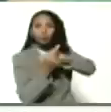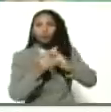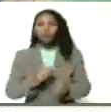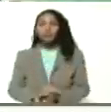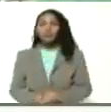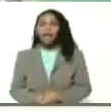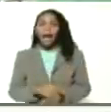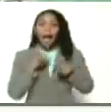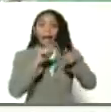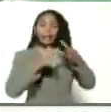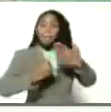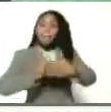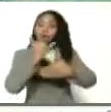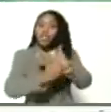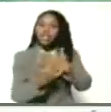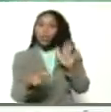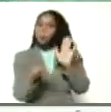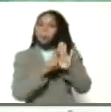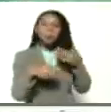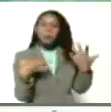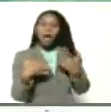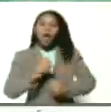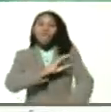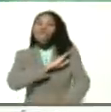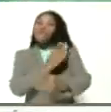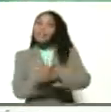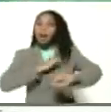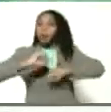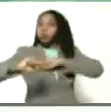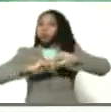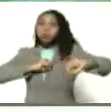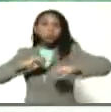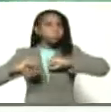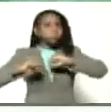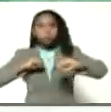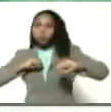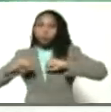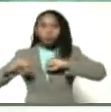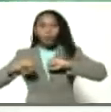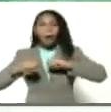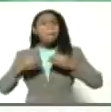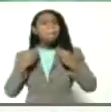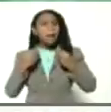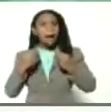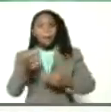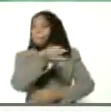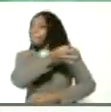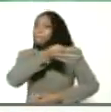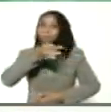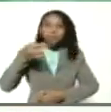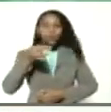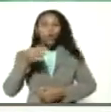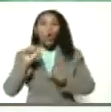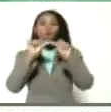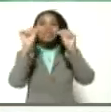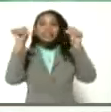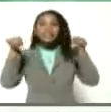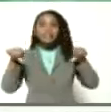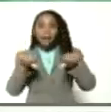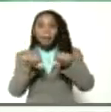este proyecto de ley en una fuerza movilizadora para perfeccionar los sistemas